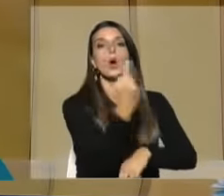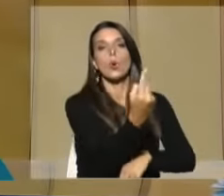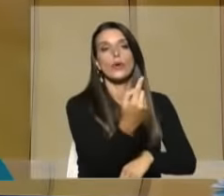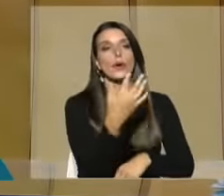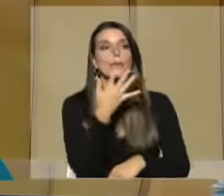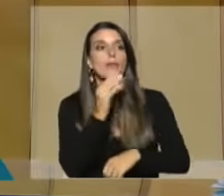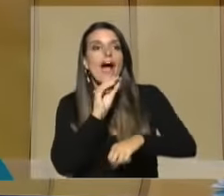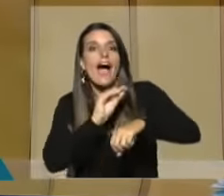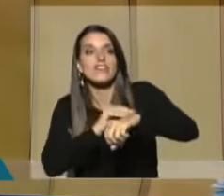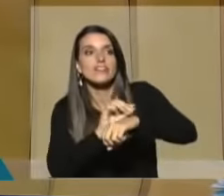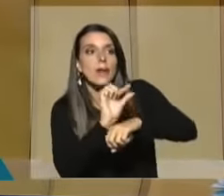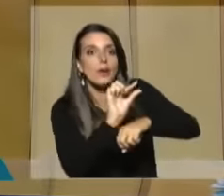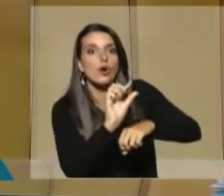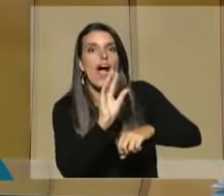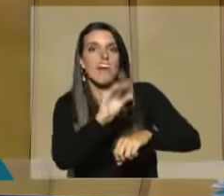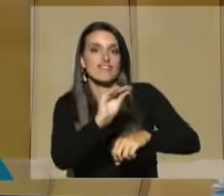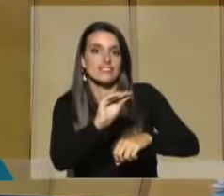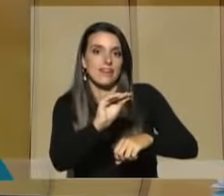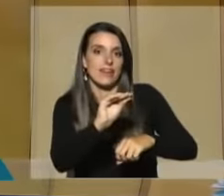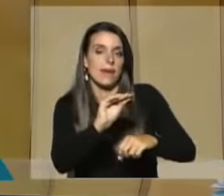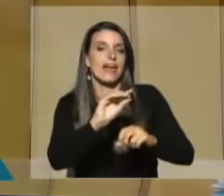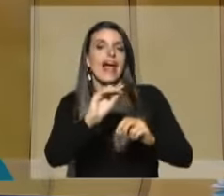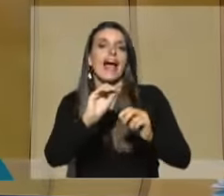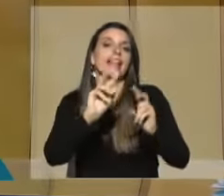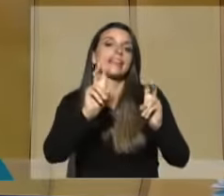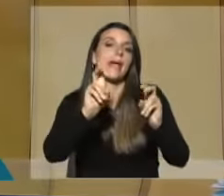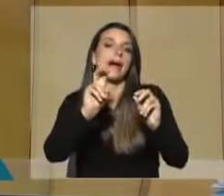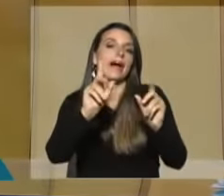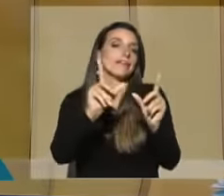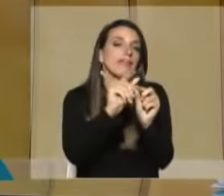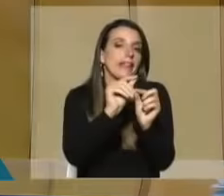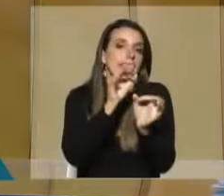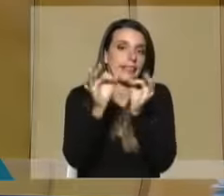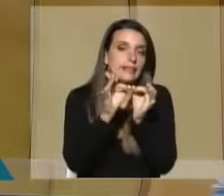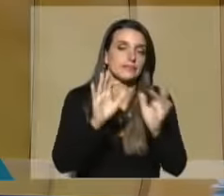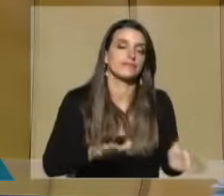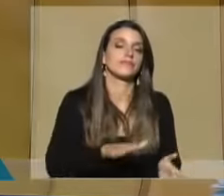queda un poquito nada más, a los efectos de ayudar a redondear las ideas.